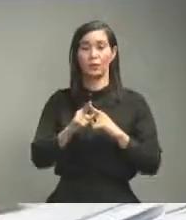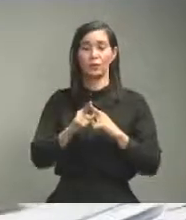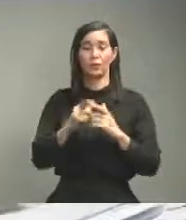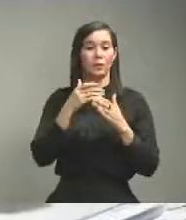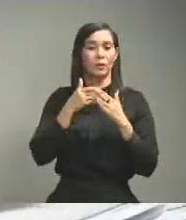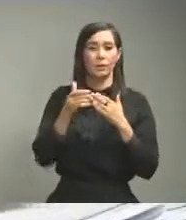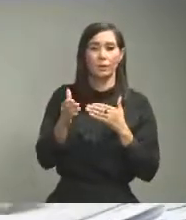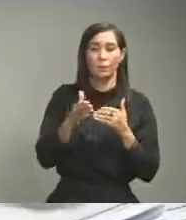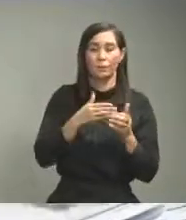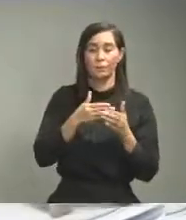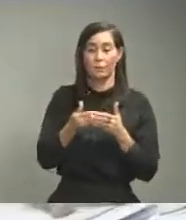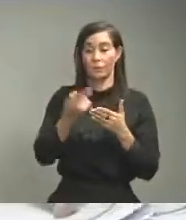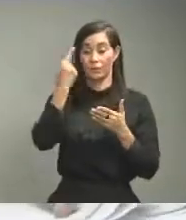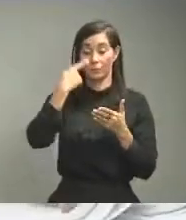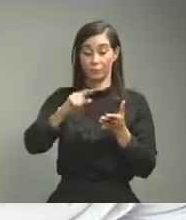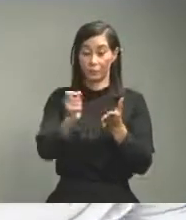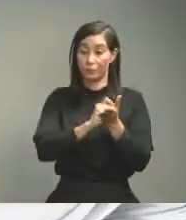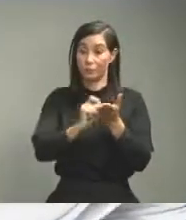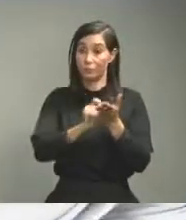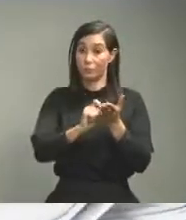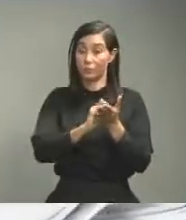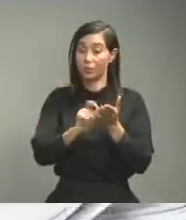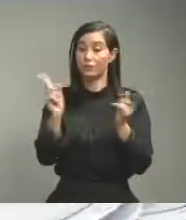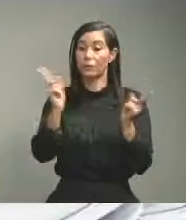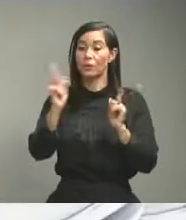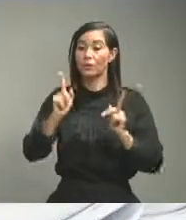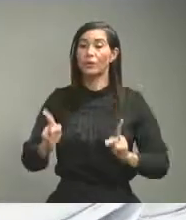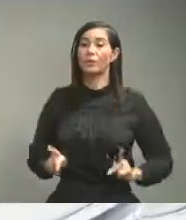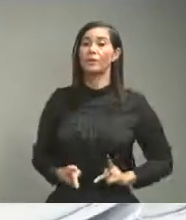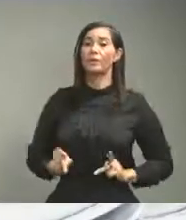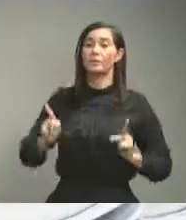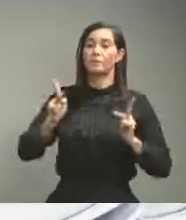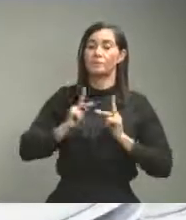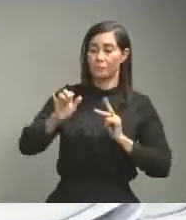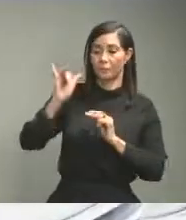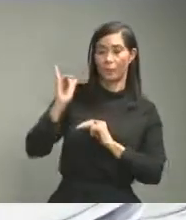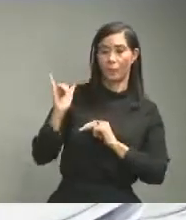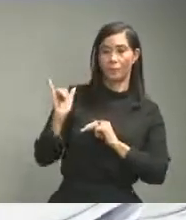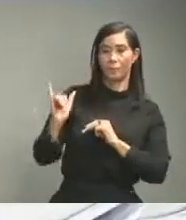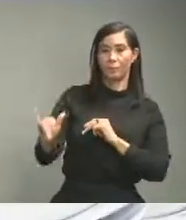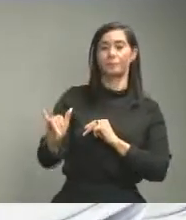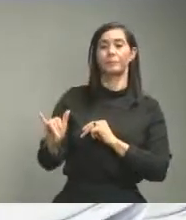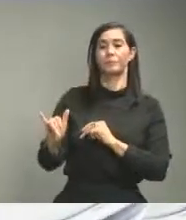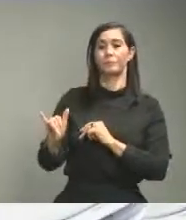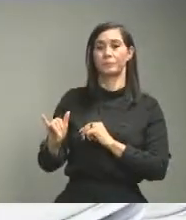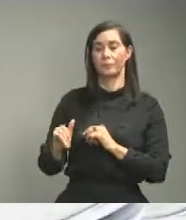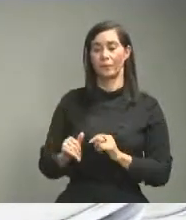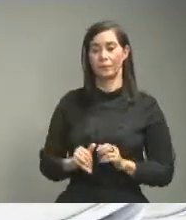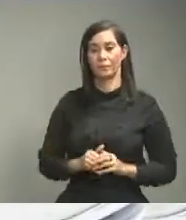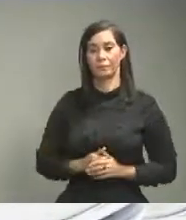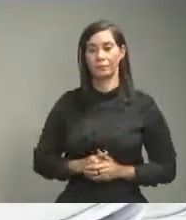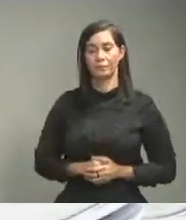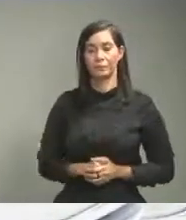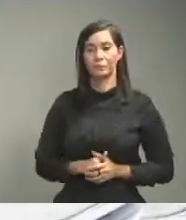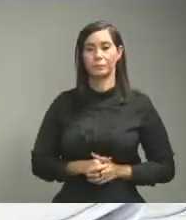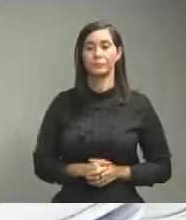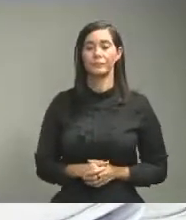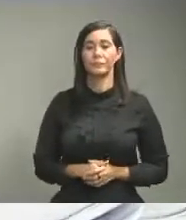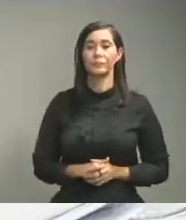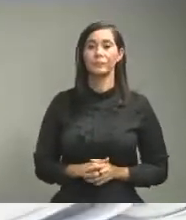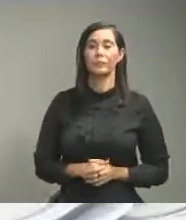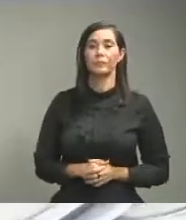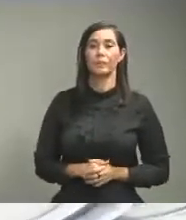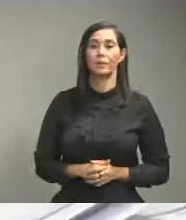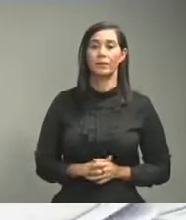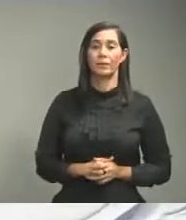el registro tiene que hacerse en esa provincia donde él habitó hasta tanto llegó la enfermedad